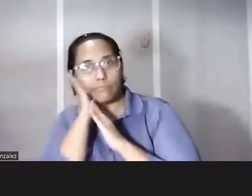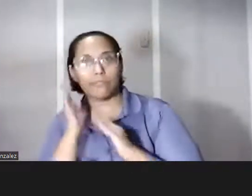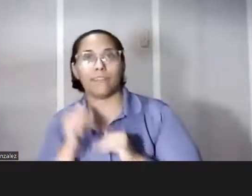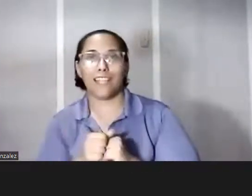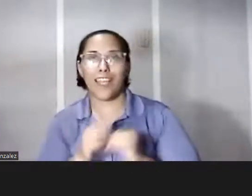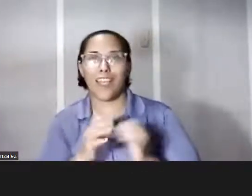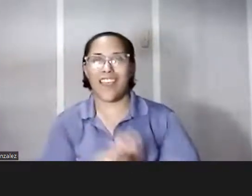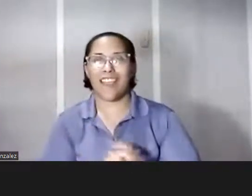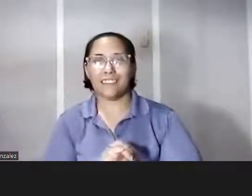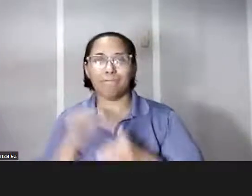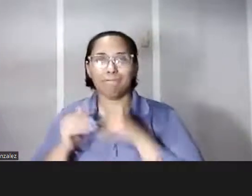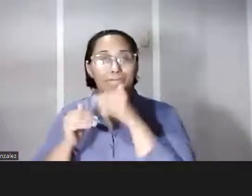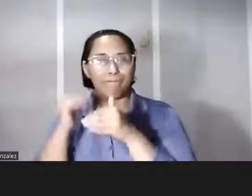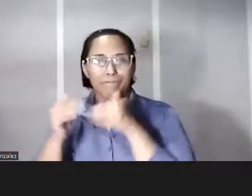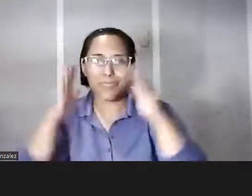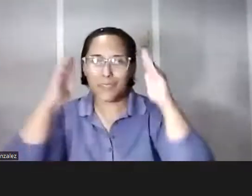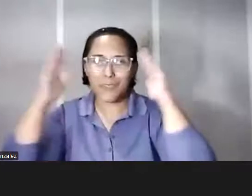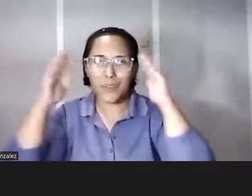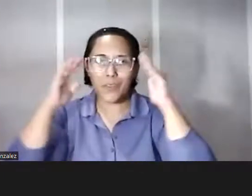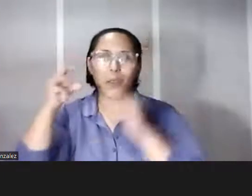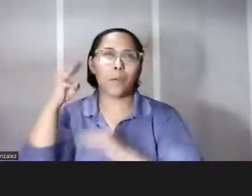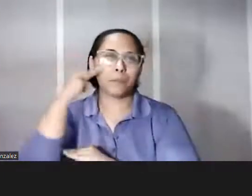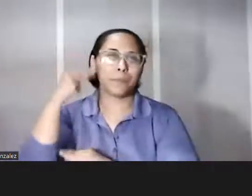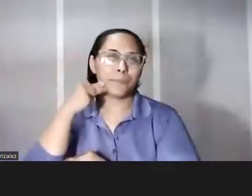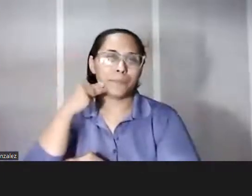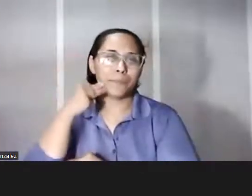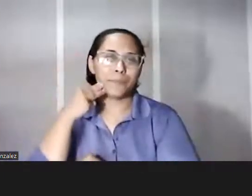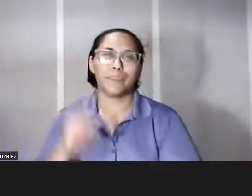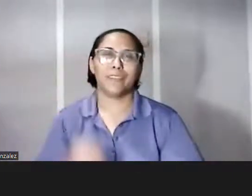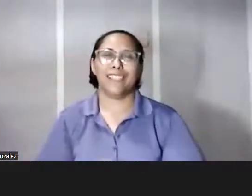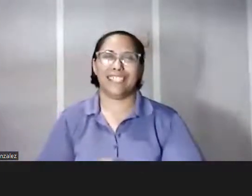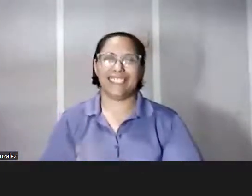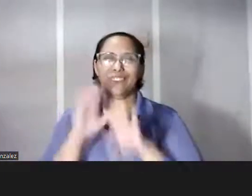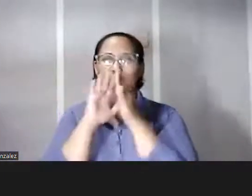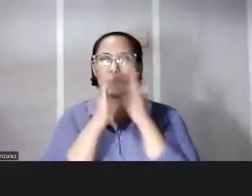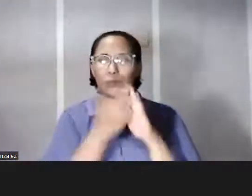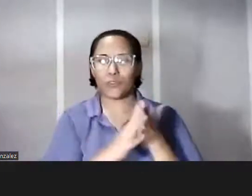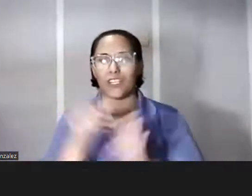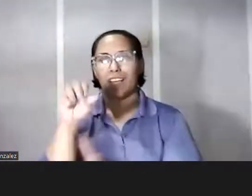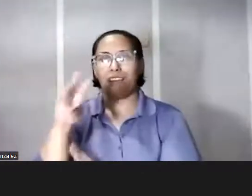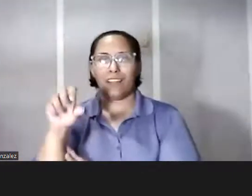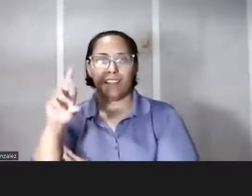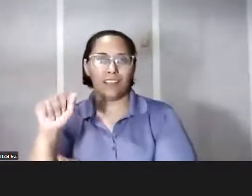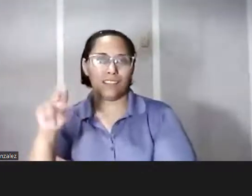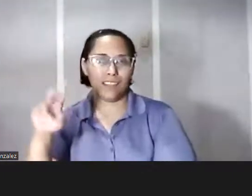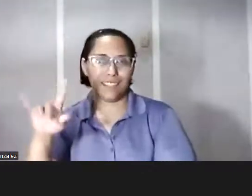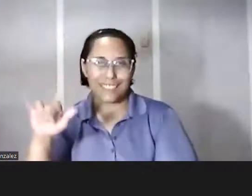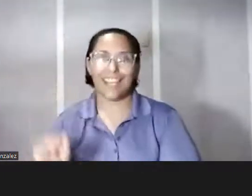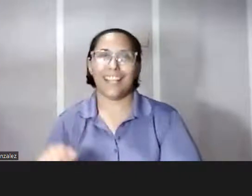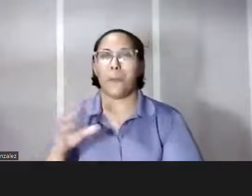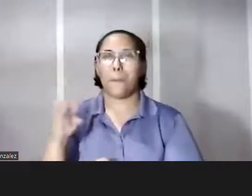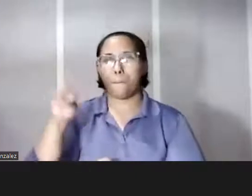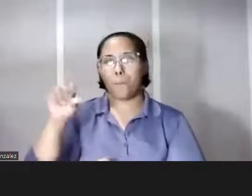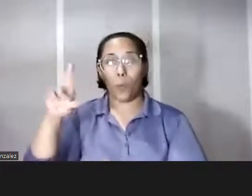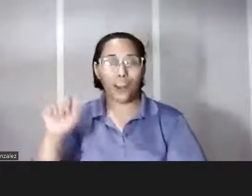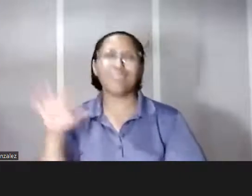acompaña en mis caminatas. Saludos desde Mayagüez. Ciudad natal de Rafael Quiñones Vidal. Así es. Morales, soy de tu